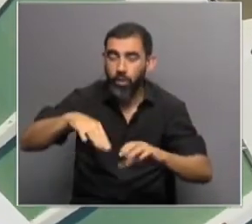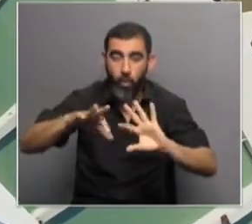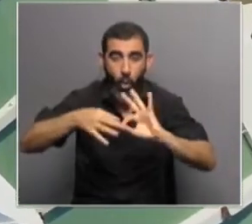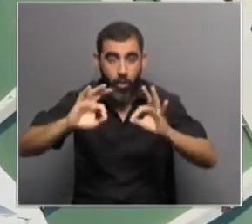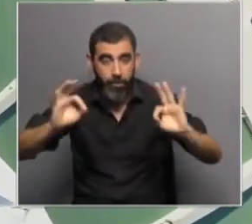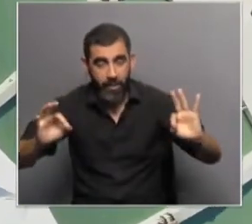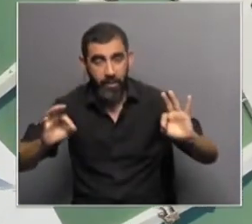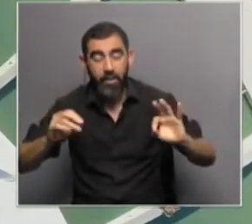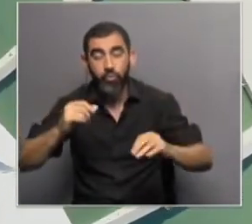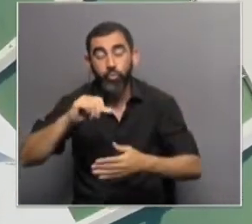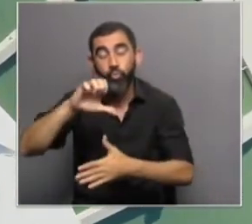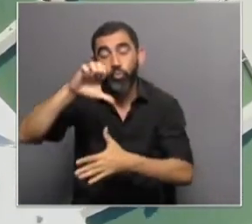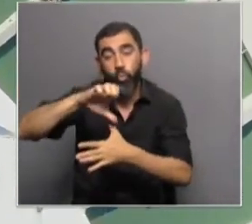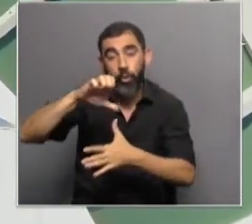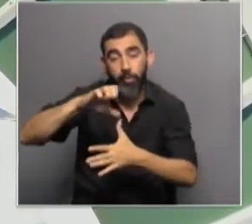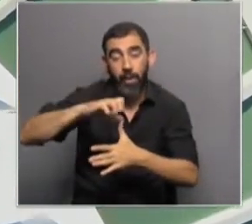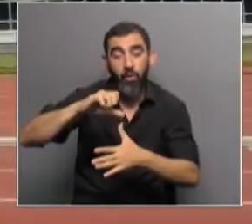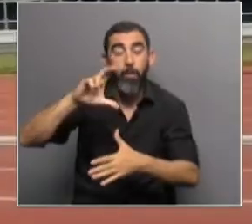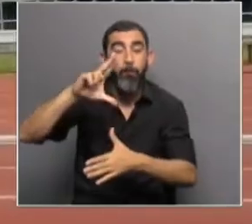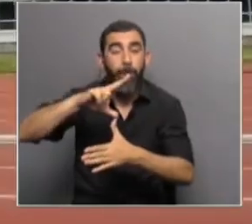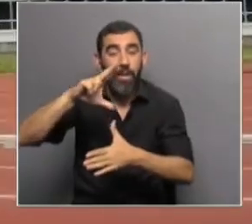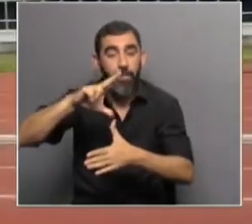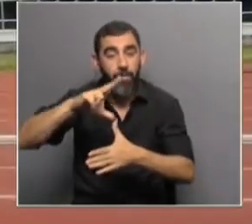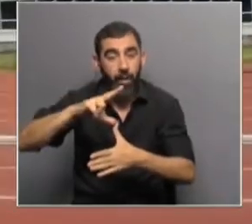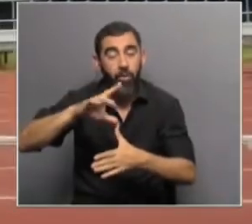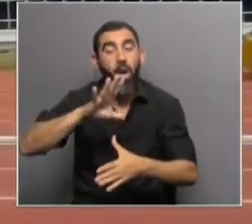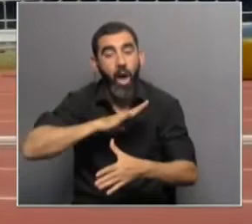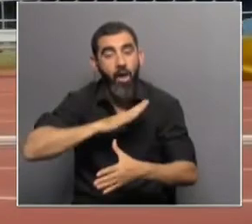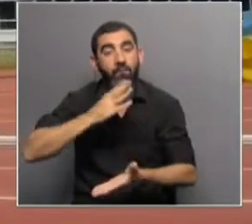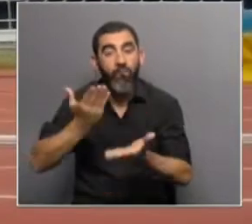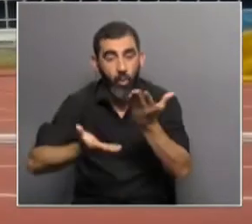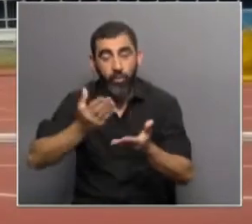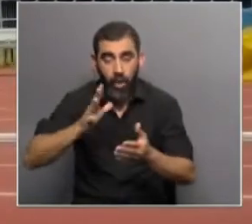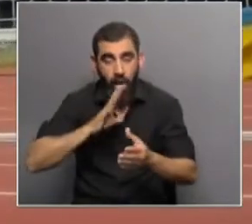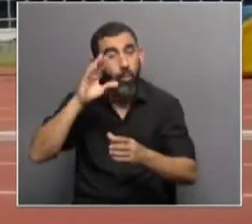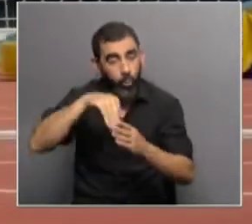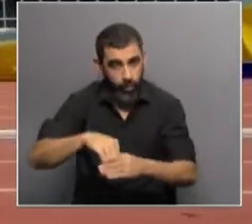olímpico, sudamericano, Juegos Panamericanos, y tienen esta evaluación del burnout.